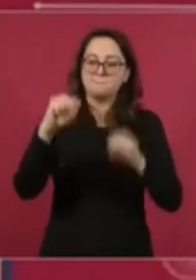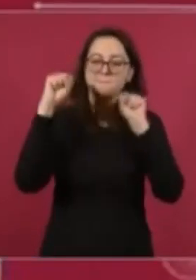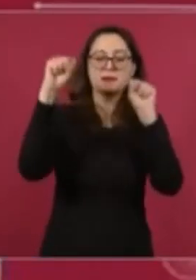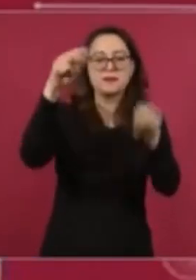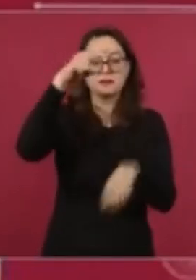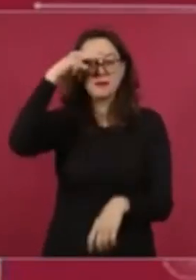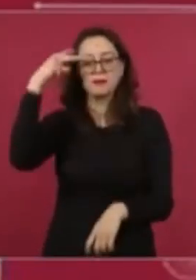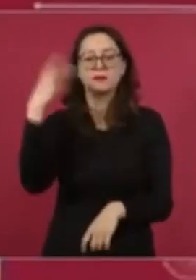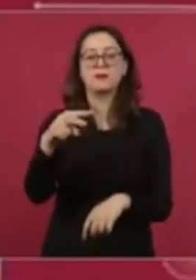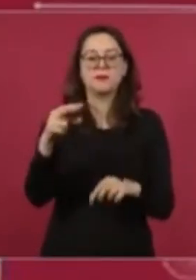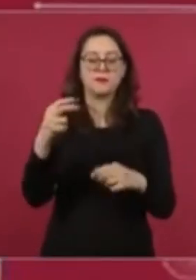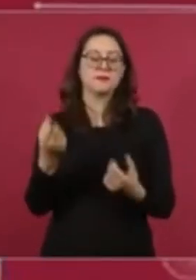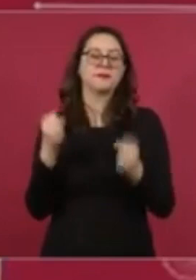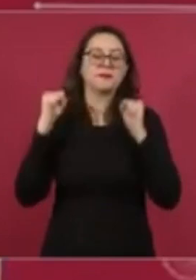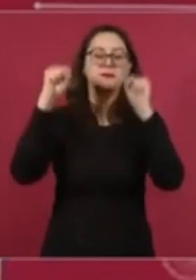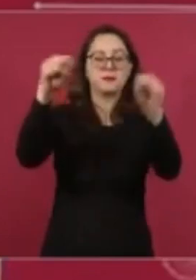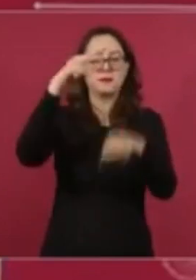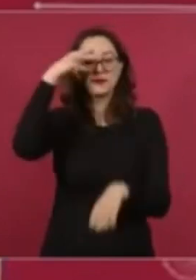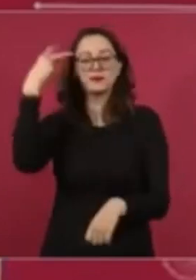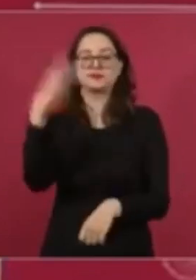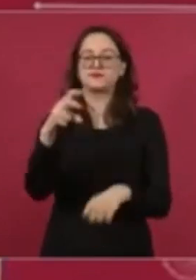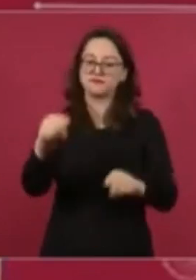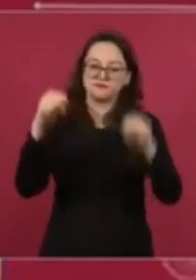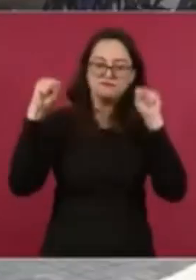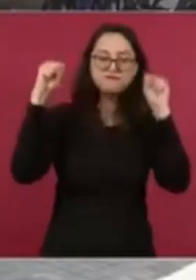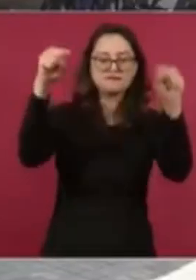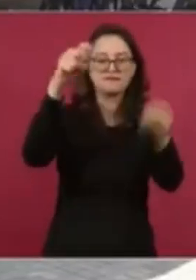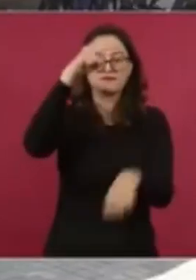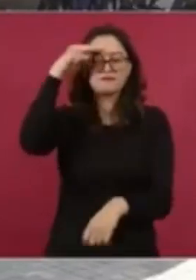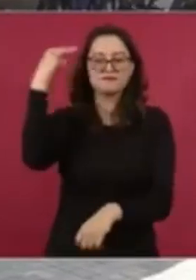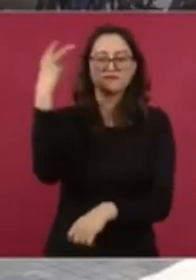¡Viva México! ¡Viva México!